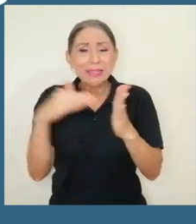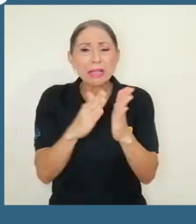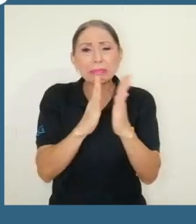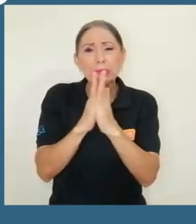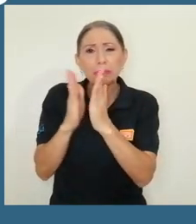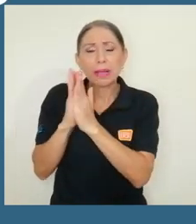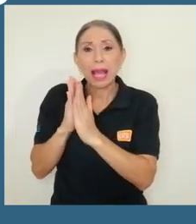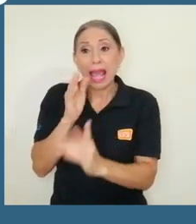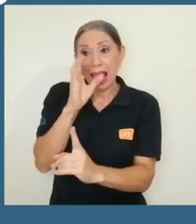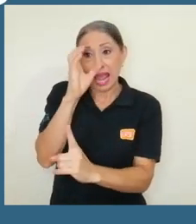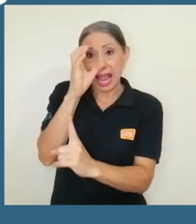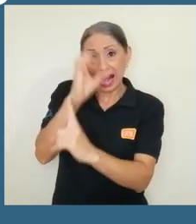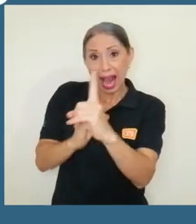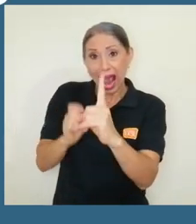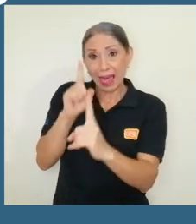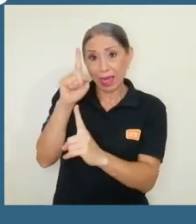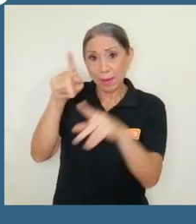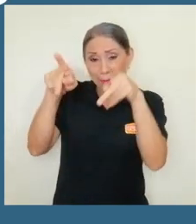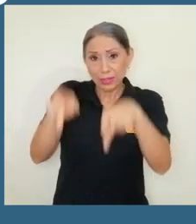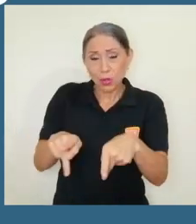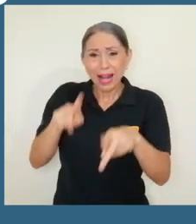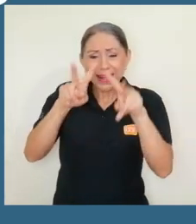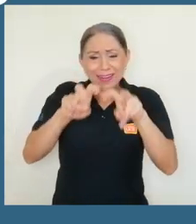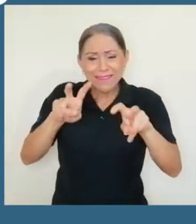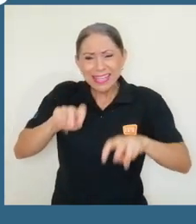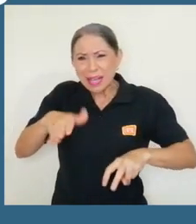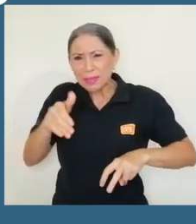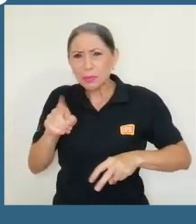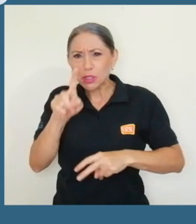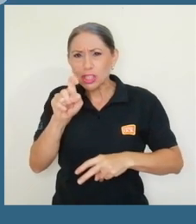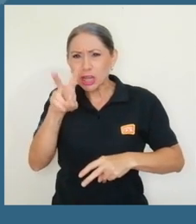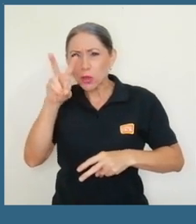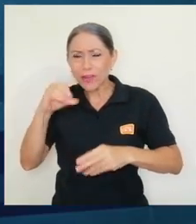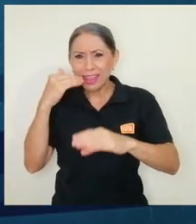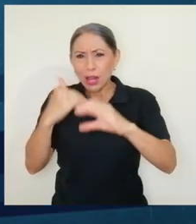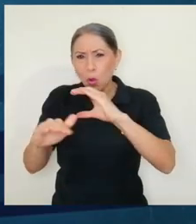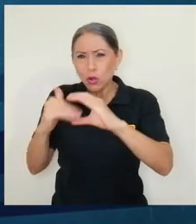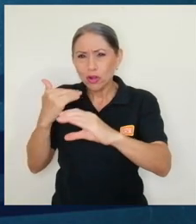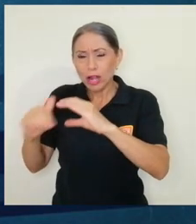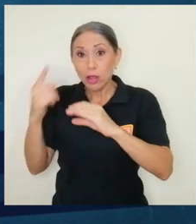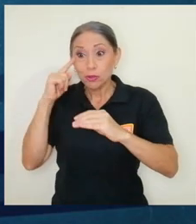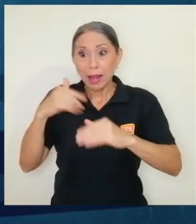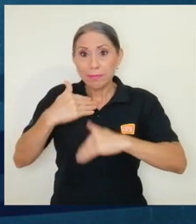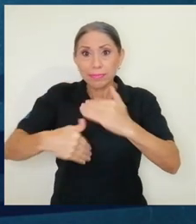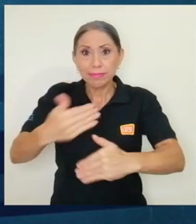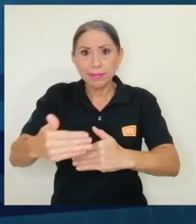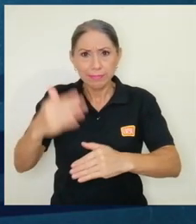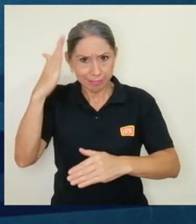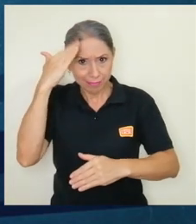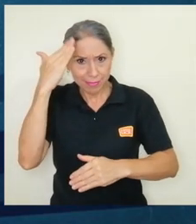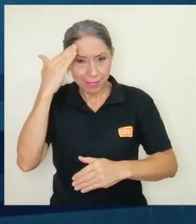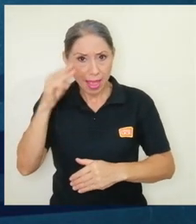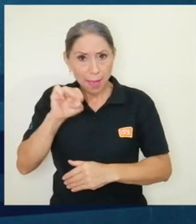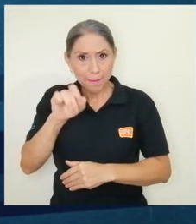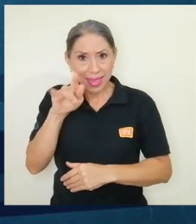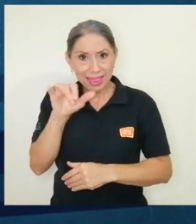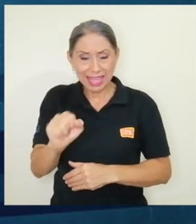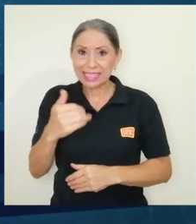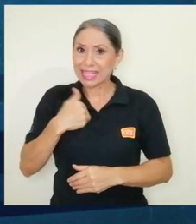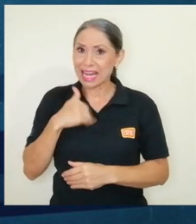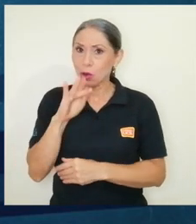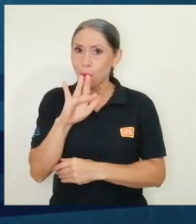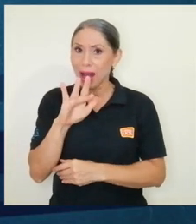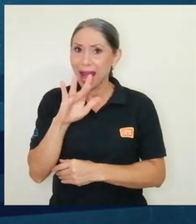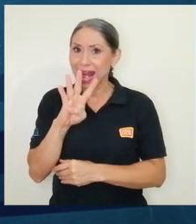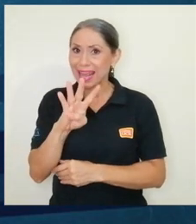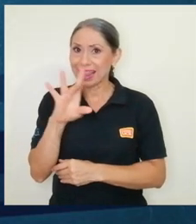asesor revisa al día alrededor de 120 correos de habilitación. Tome en cuenta que Metix tiene 48 horas en días hábiles